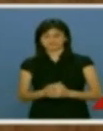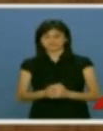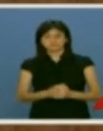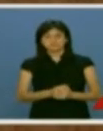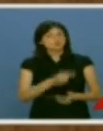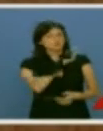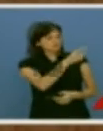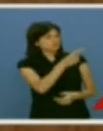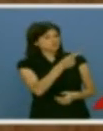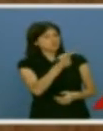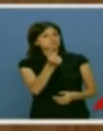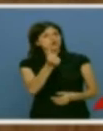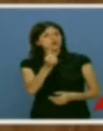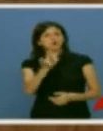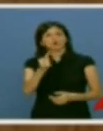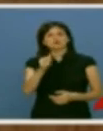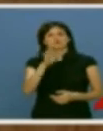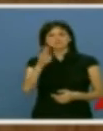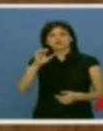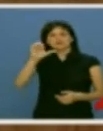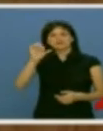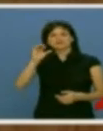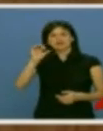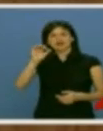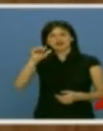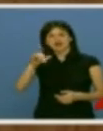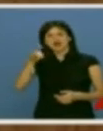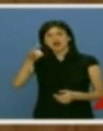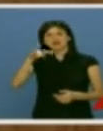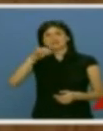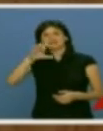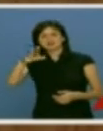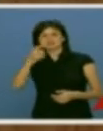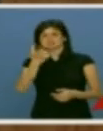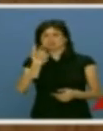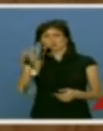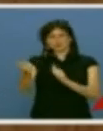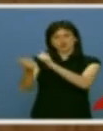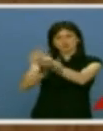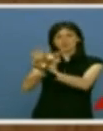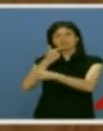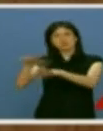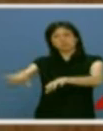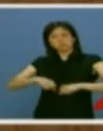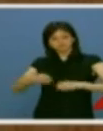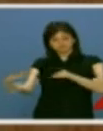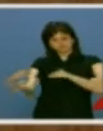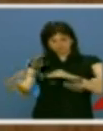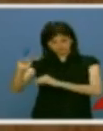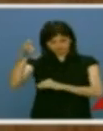Ahí sí podrían ustedes copiar a Esperanza Aguirre, que anuncia una comisión mixta entre las Cortes y los ayuntamientos para clarificar competencias y financiación.